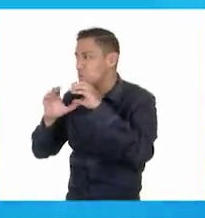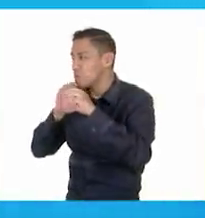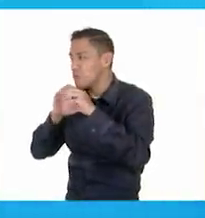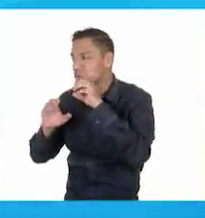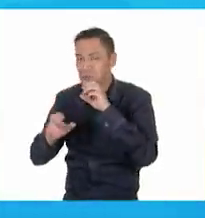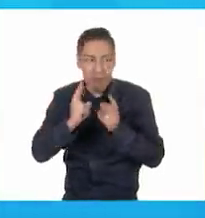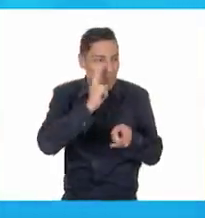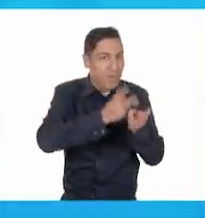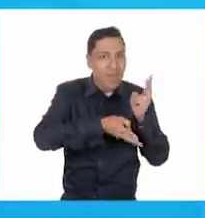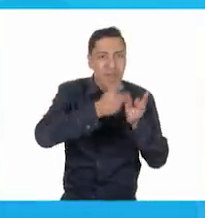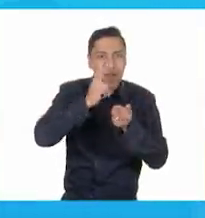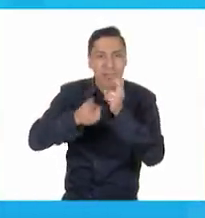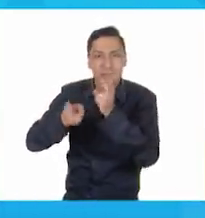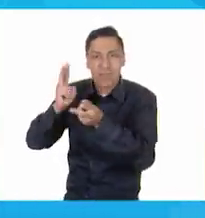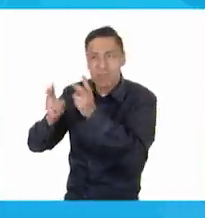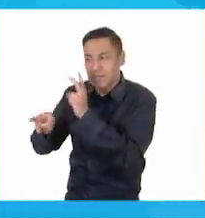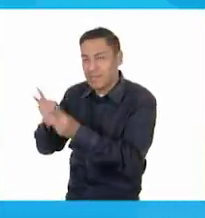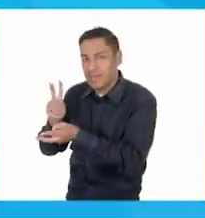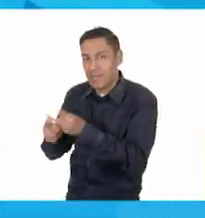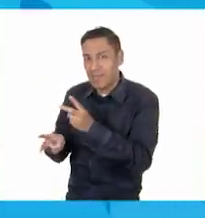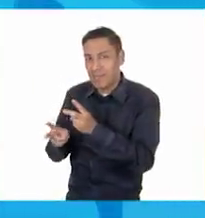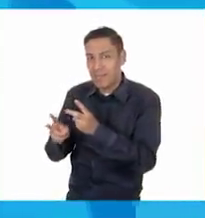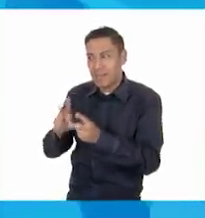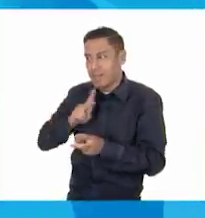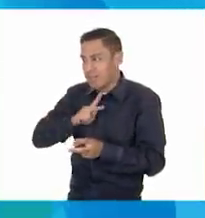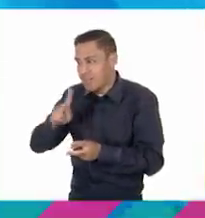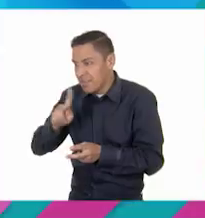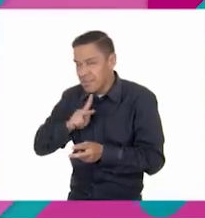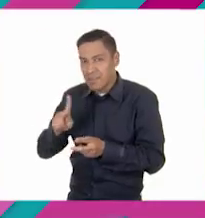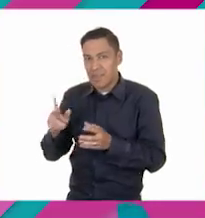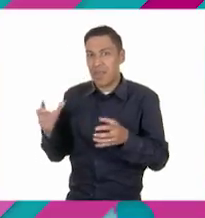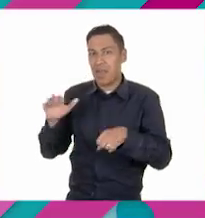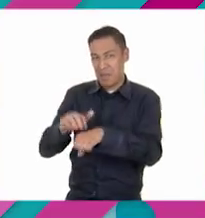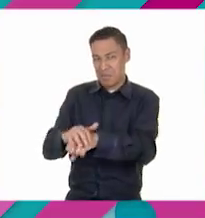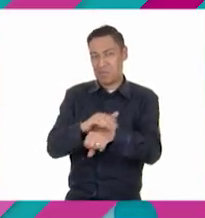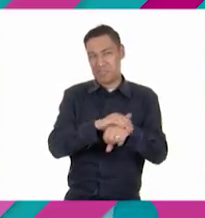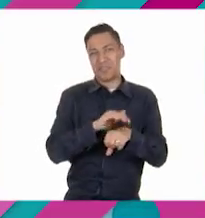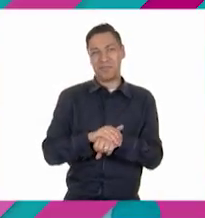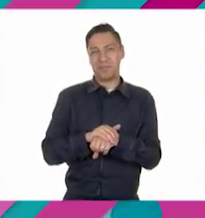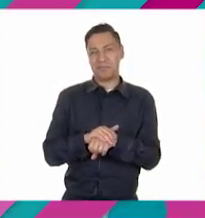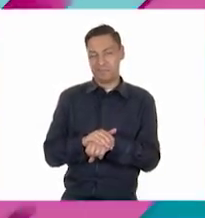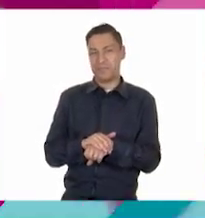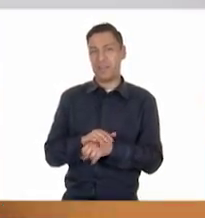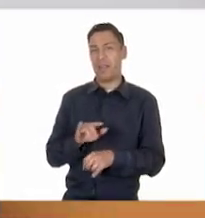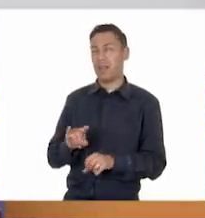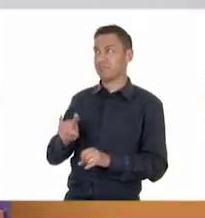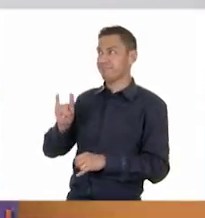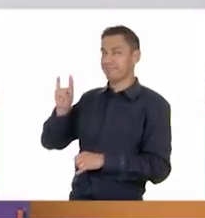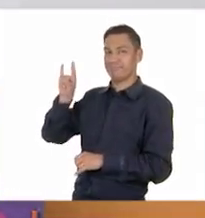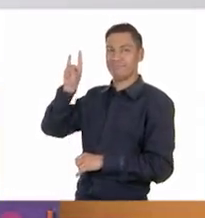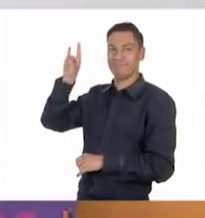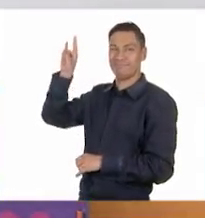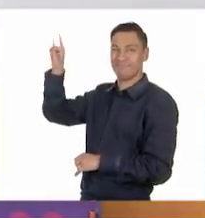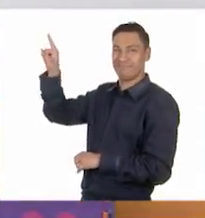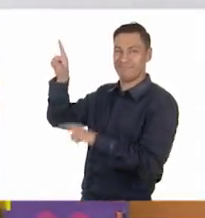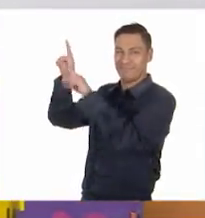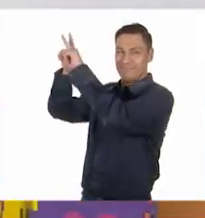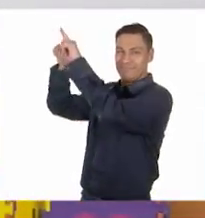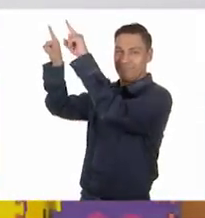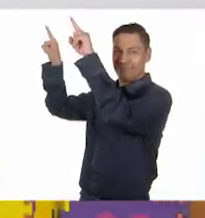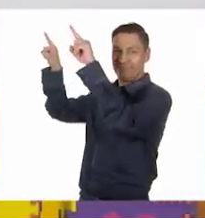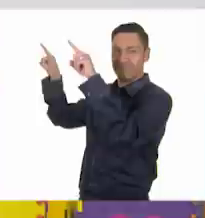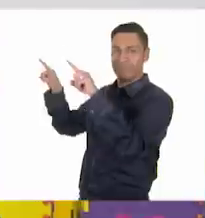otros niños y niñas de su edad, como dijiste tú, a tener amigas y amigos. Muy bien, vamos a pegar la imagen de nuestro tercer pequeño